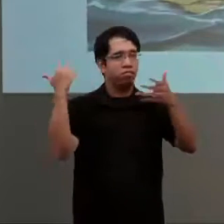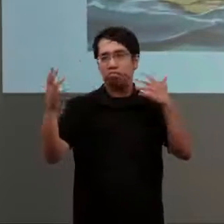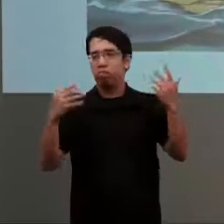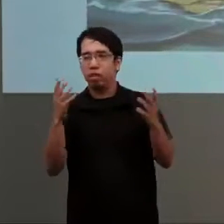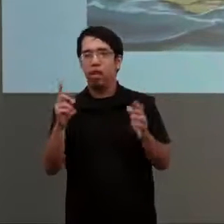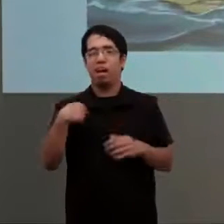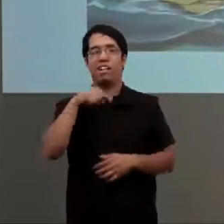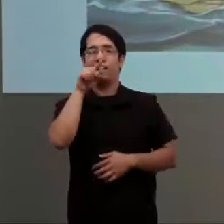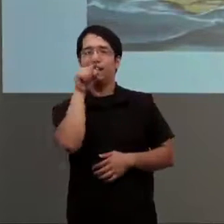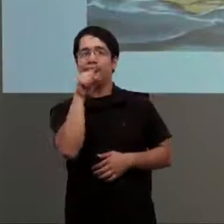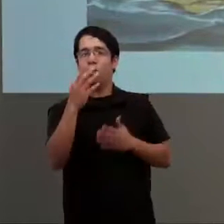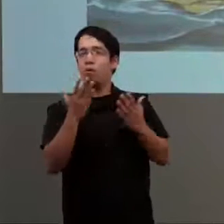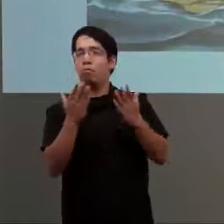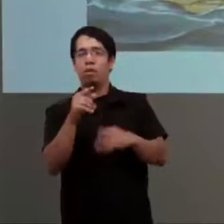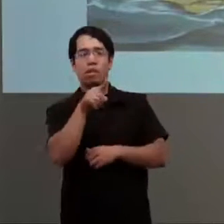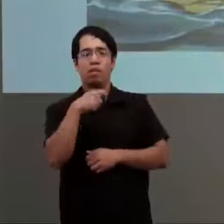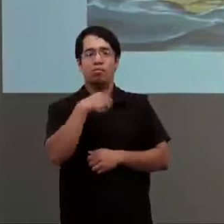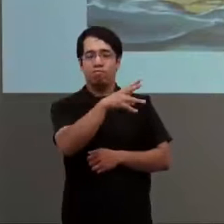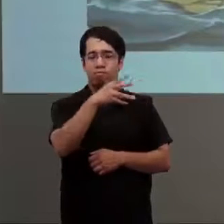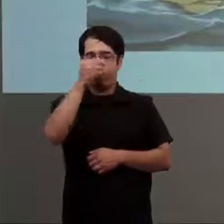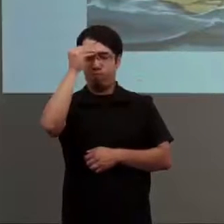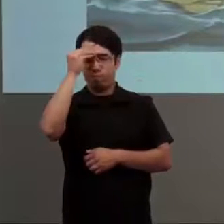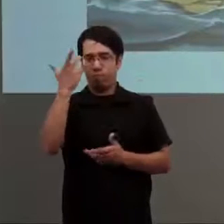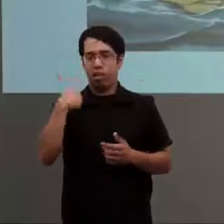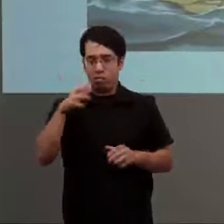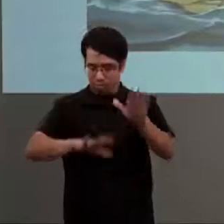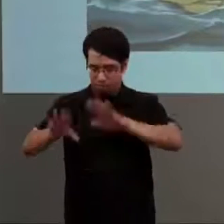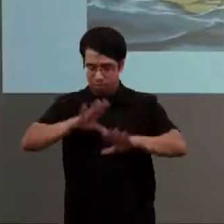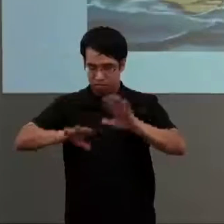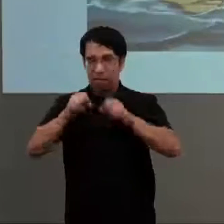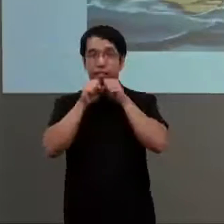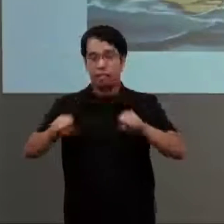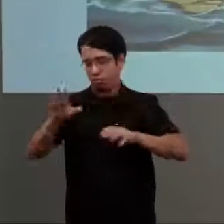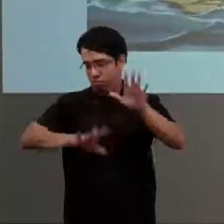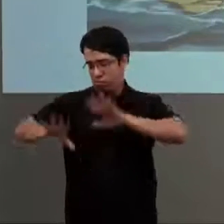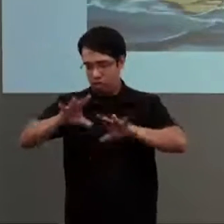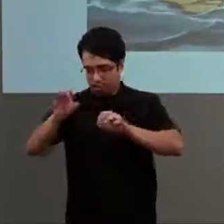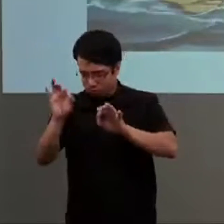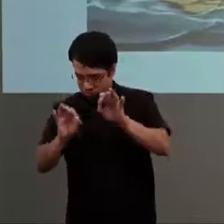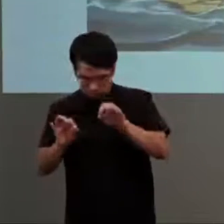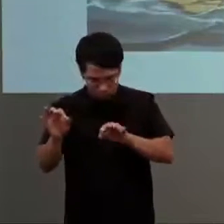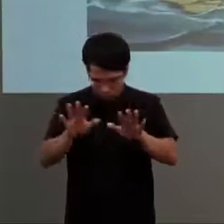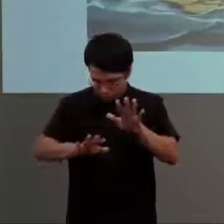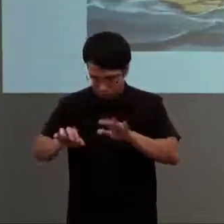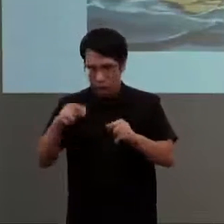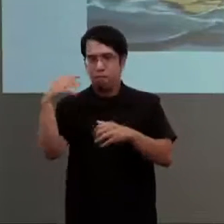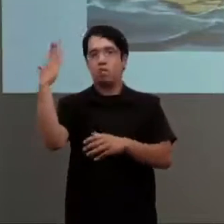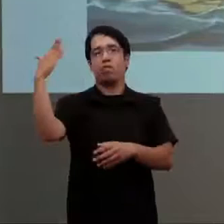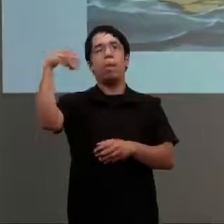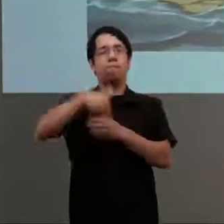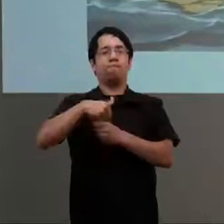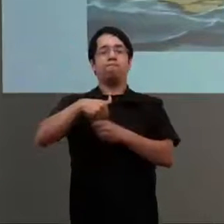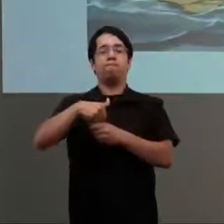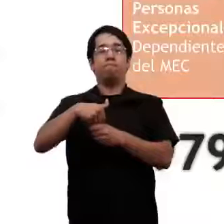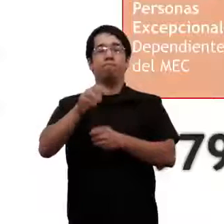importante para nosotros en relación a la creación de la secretaría en cuanto al diseño justamente de las políticas